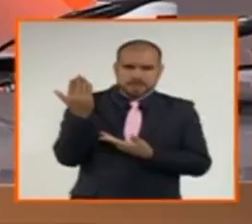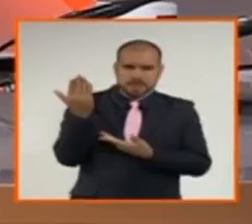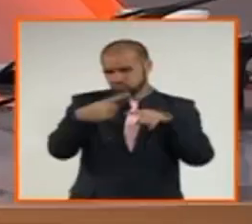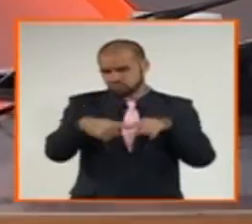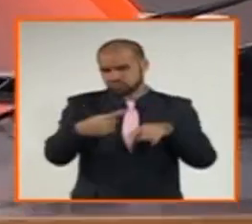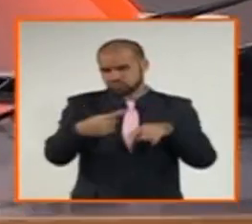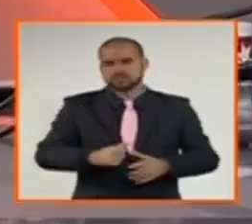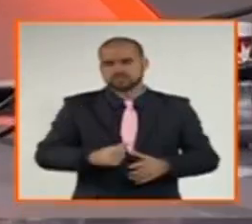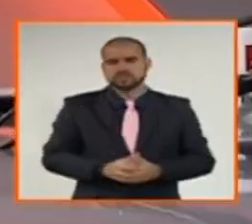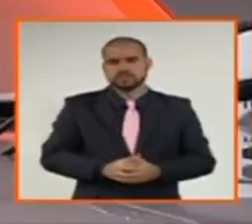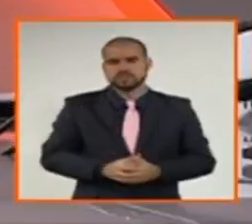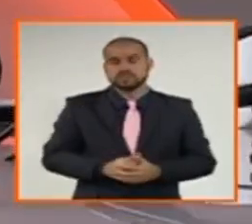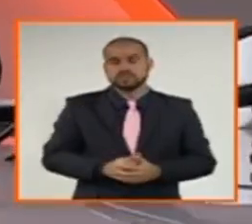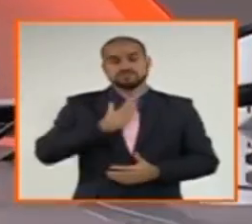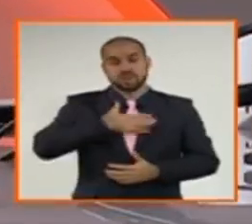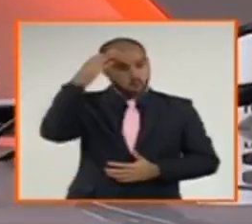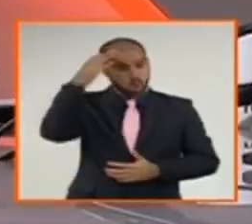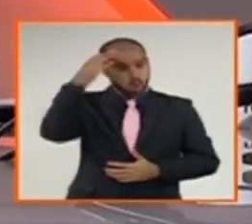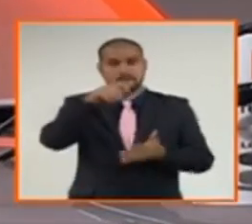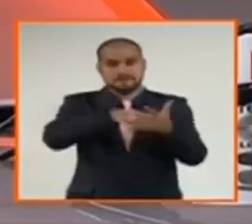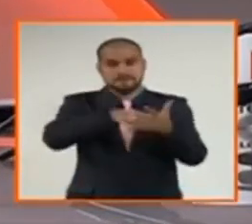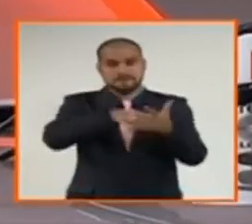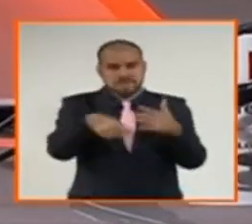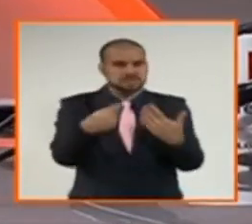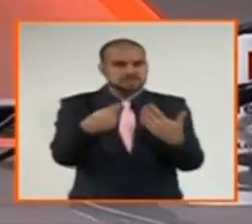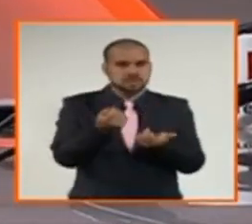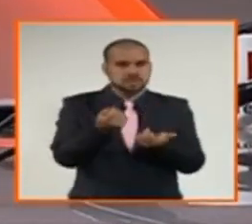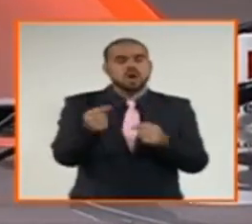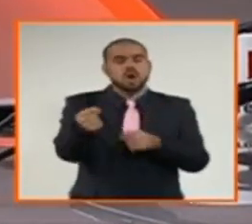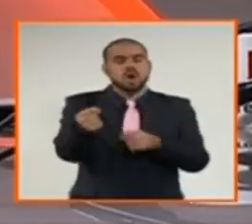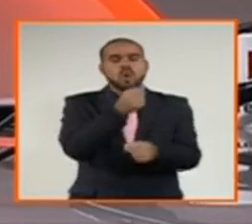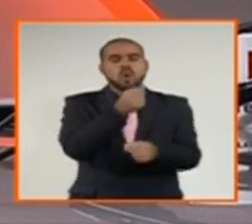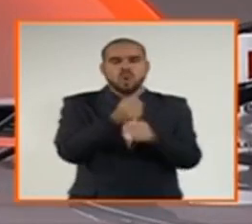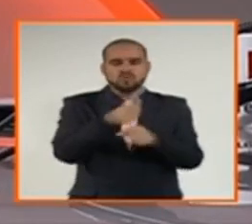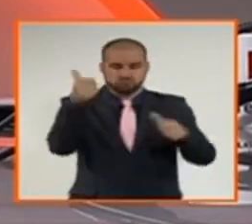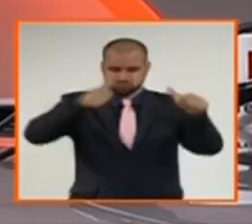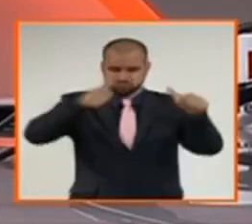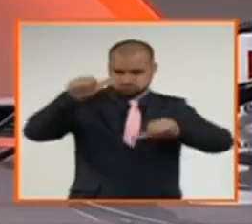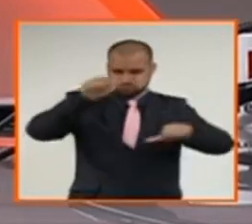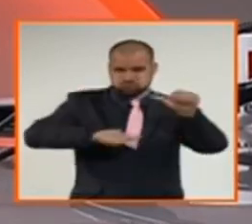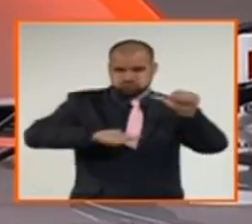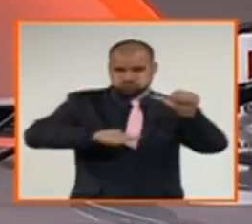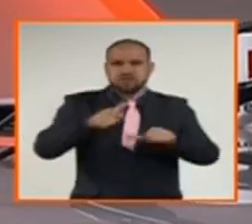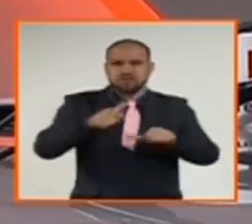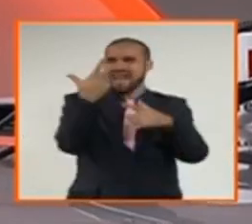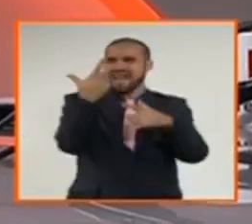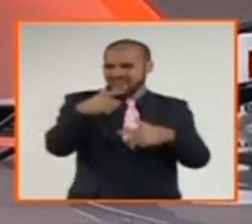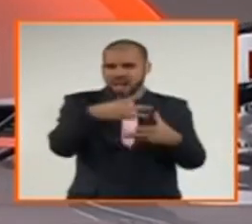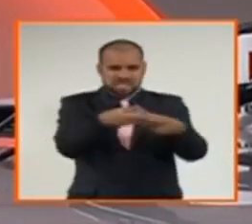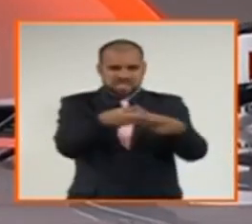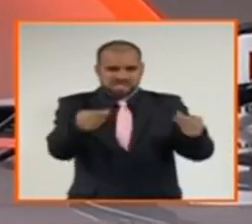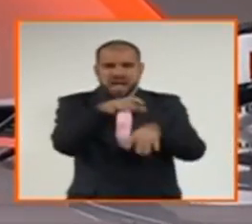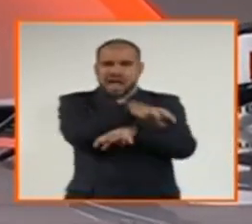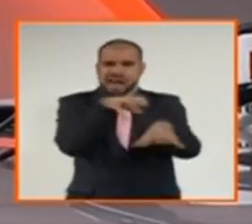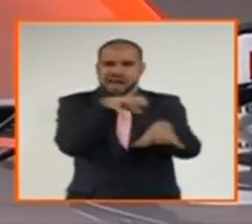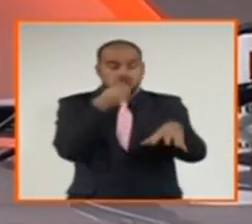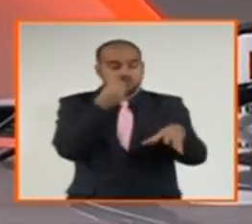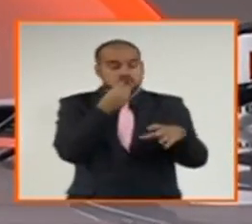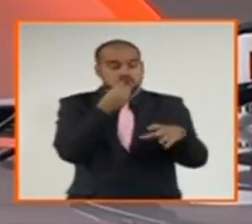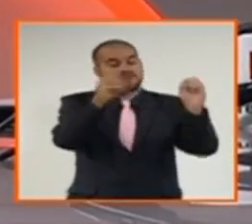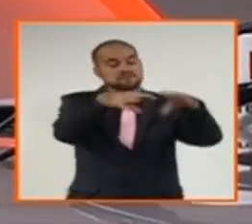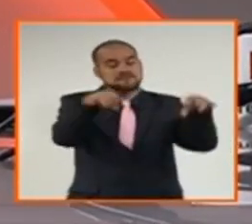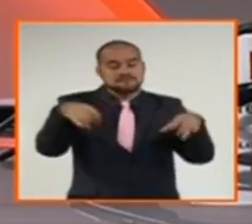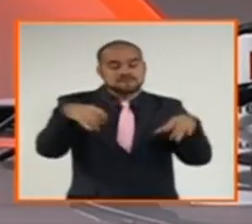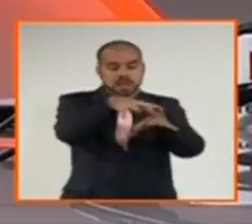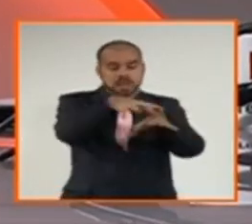proyecciones del país en el uso de biofertilizantes, del abono orgánico. Y un ejemplo de lo que se está haciendo ya, pues es este